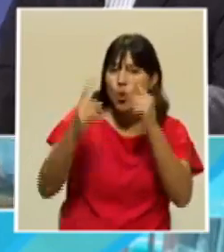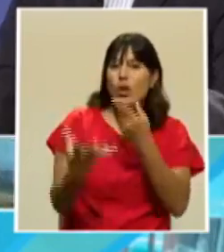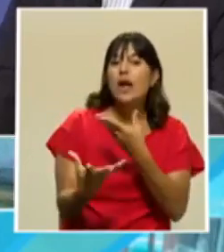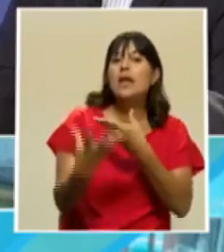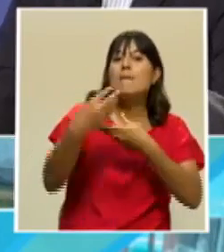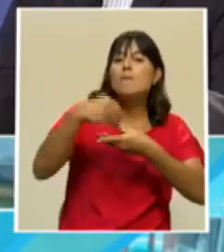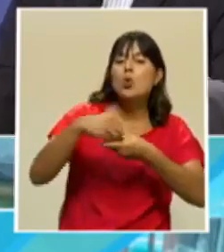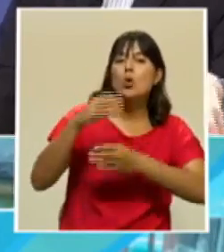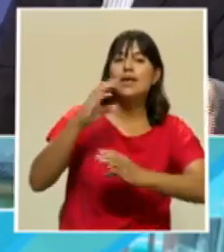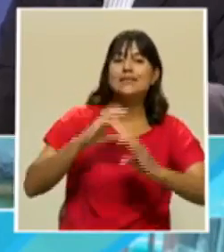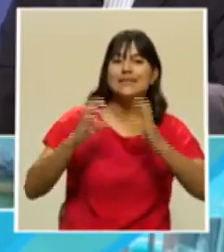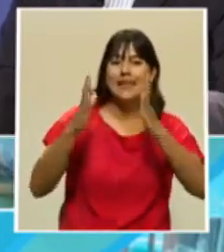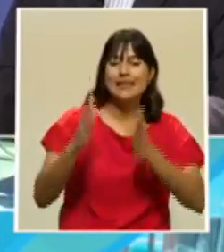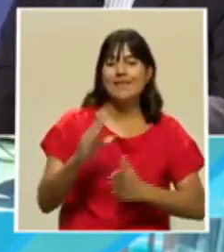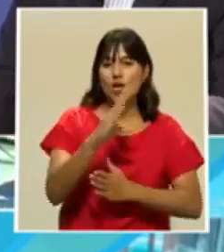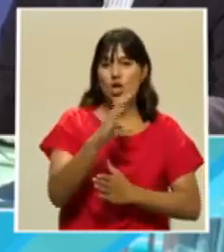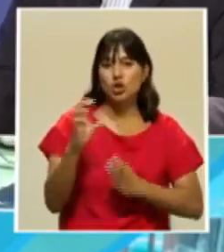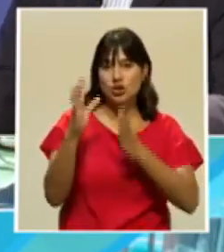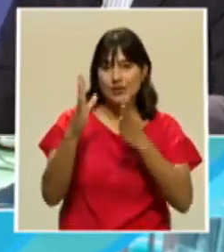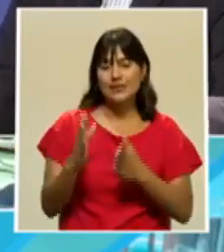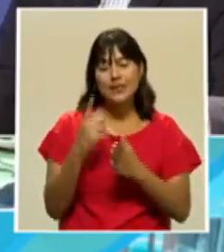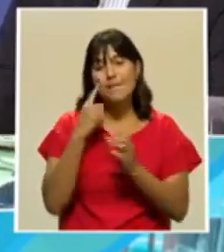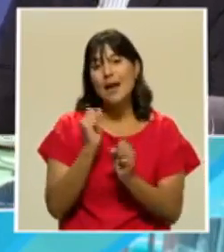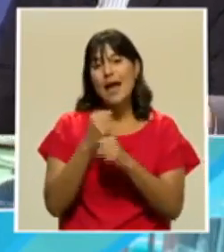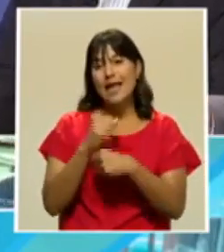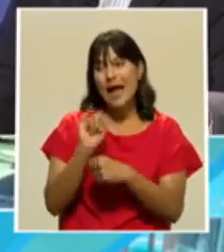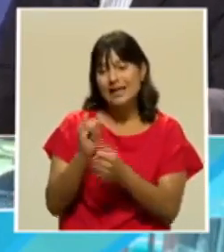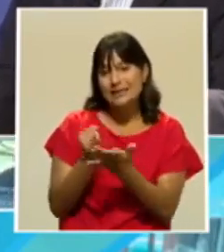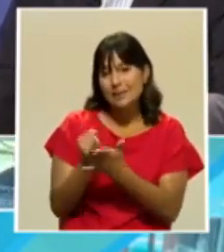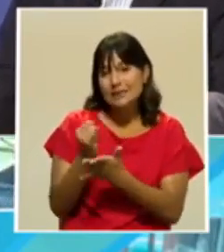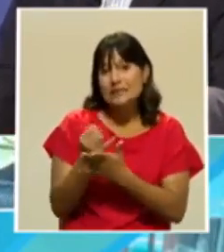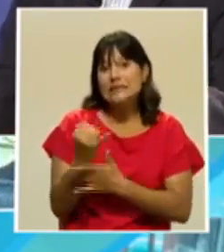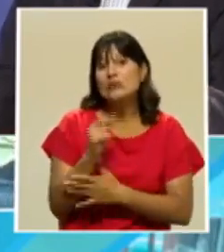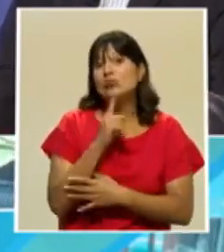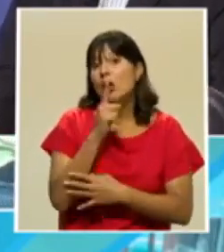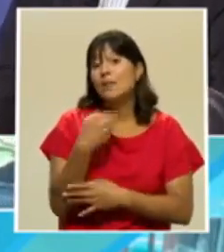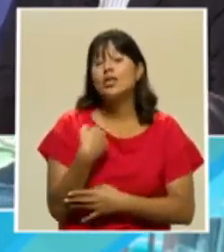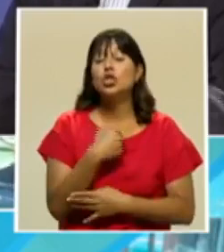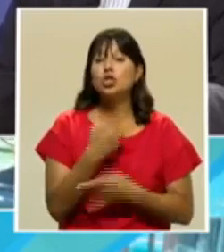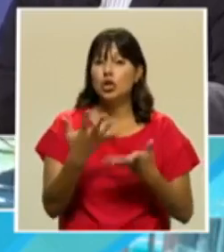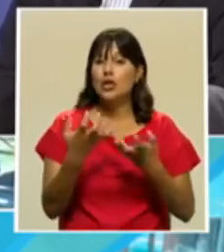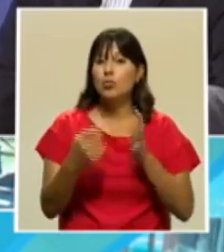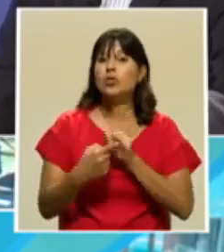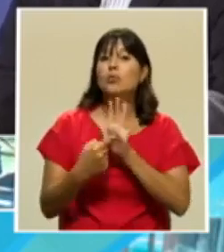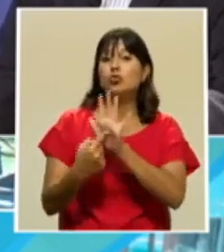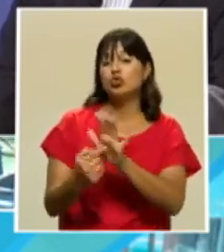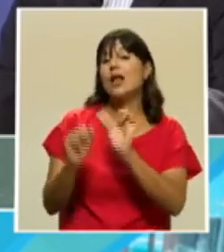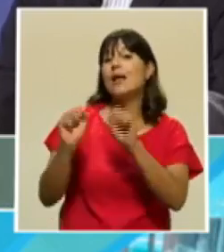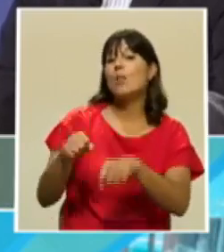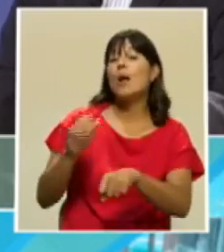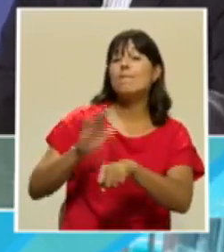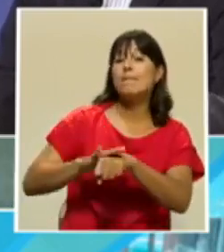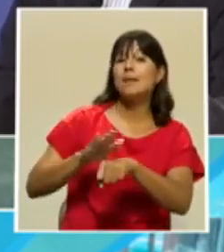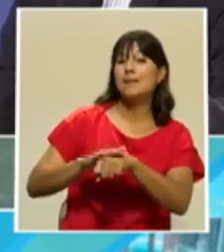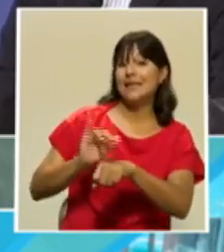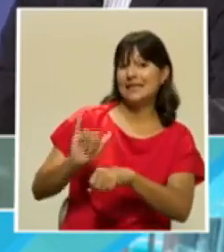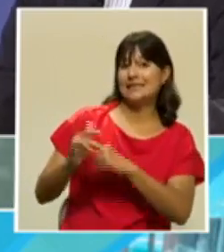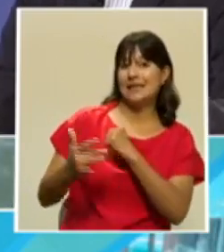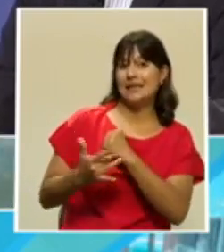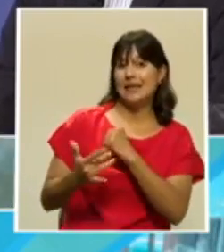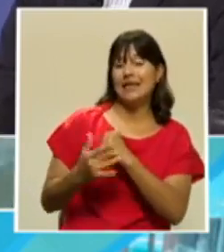a hacer este tipo de estudios si es que realmente queremos demostrar que la pesca de arrastre se puede hacer de alguna forma sostenible.